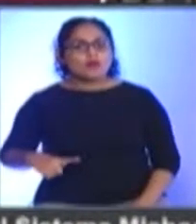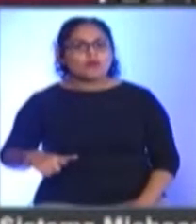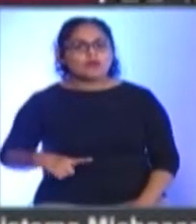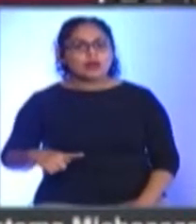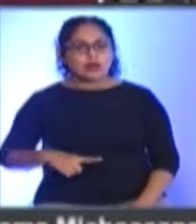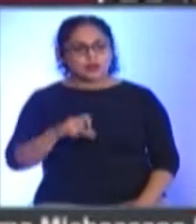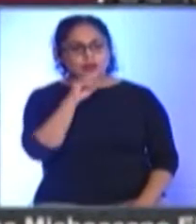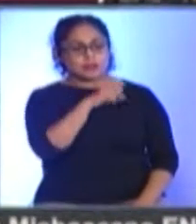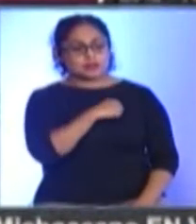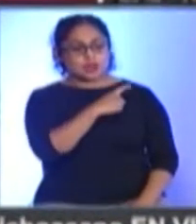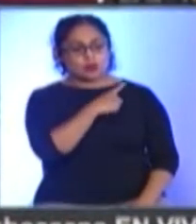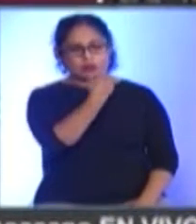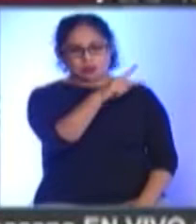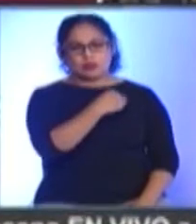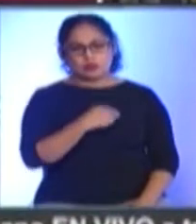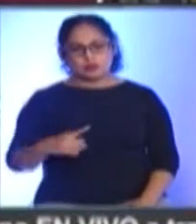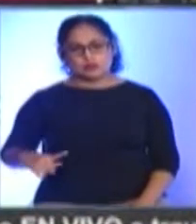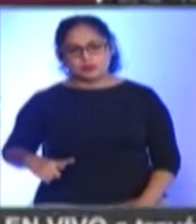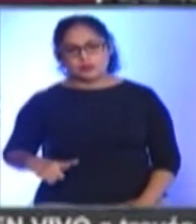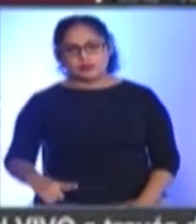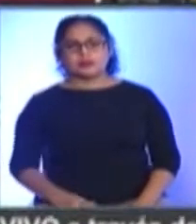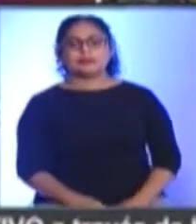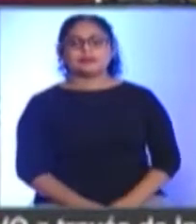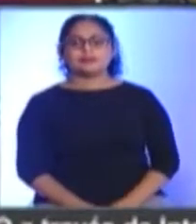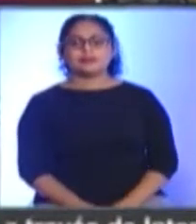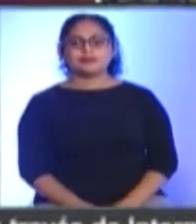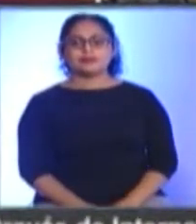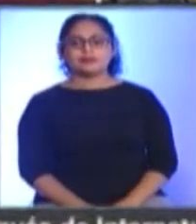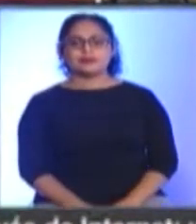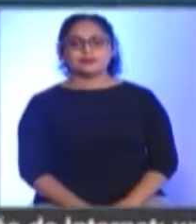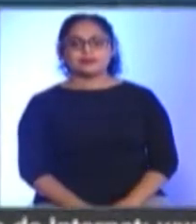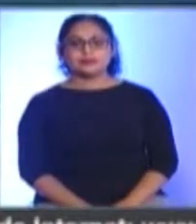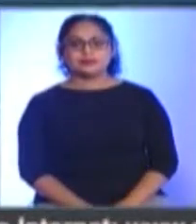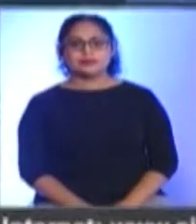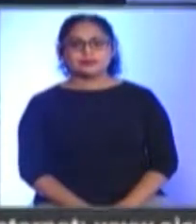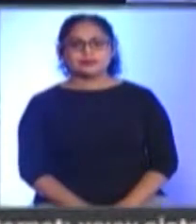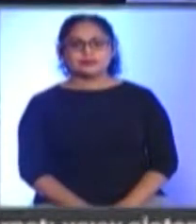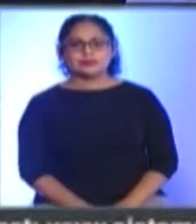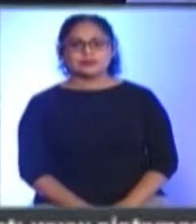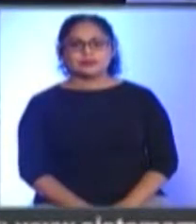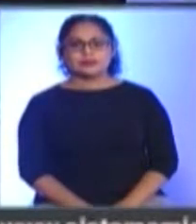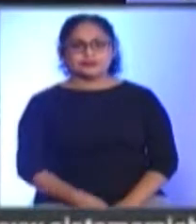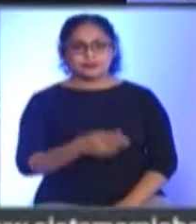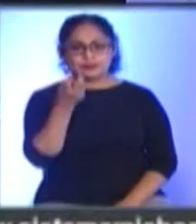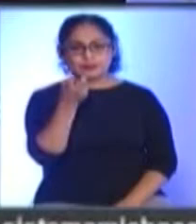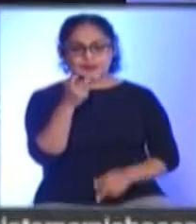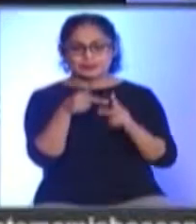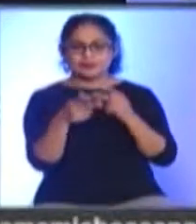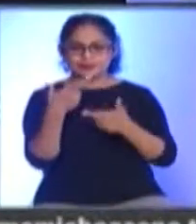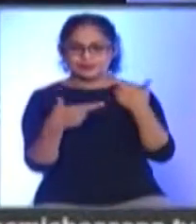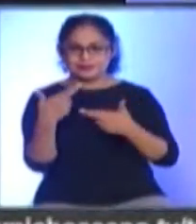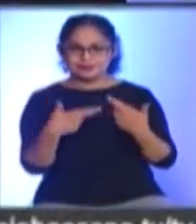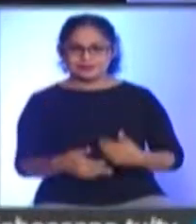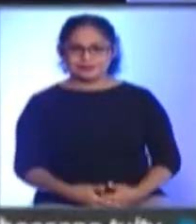del Centro de Salud Municipal En SM Noticias, Rafael Silva Hacemos una pausa, regresamos